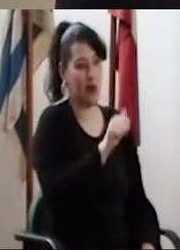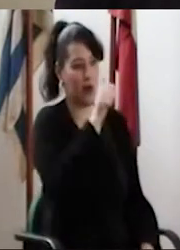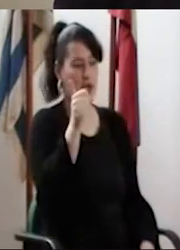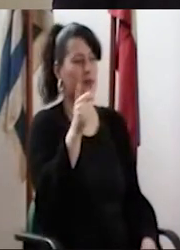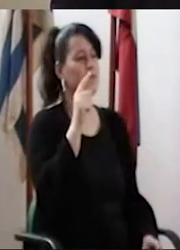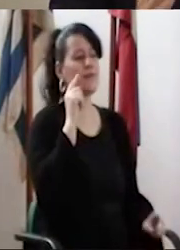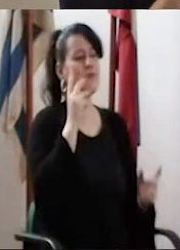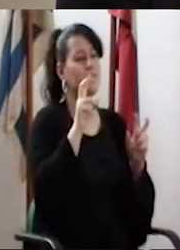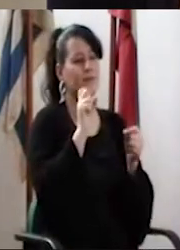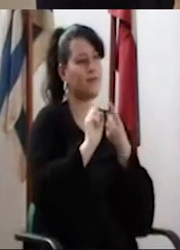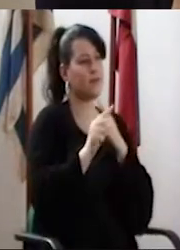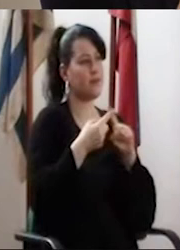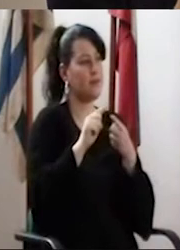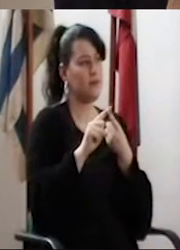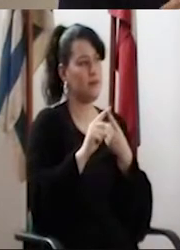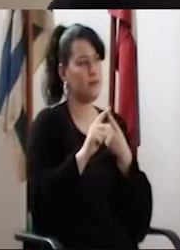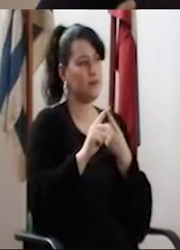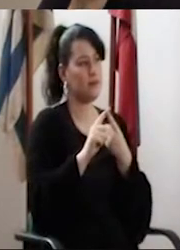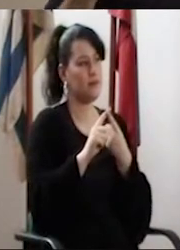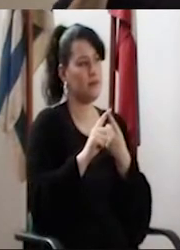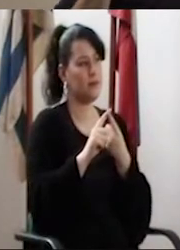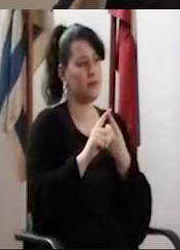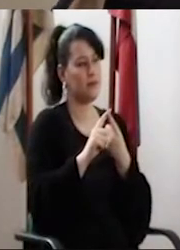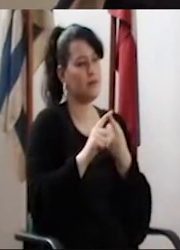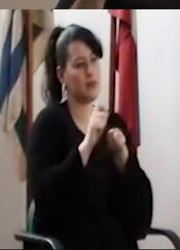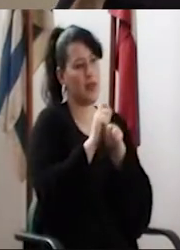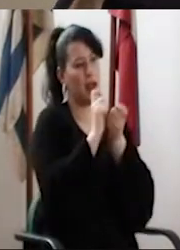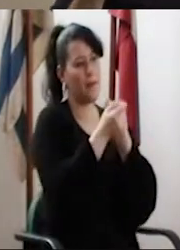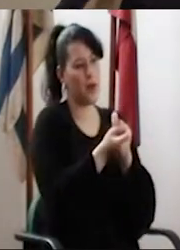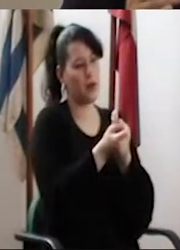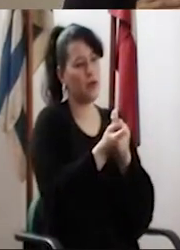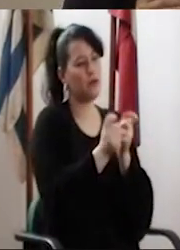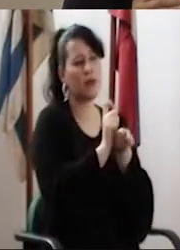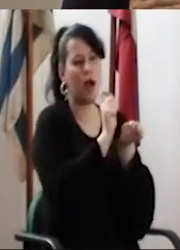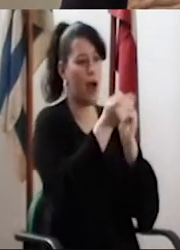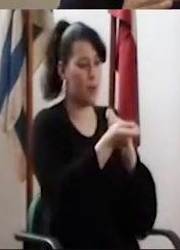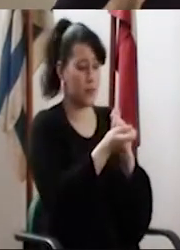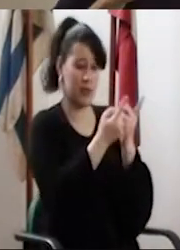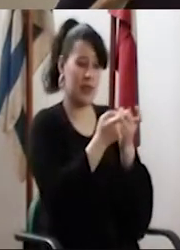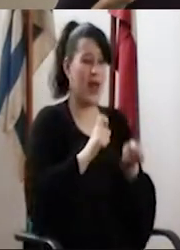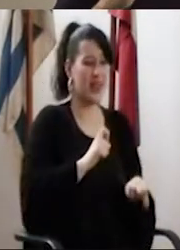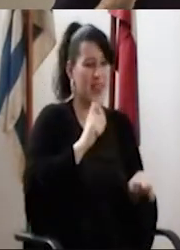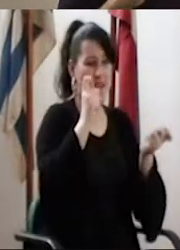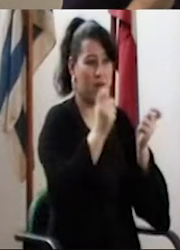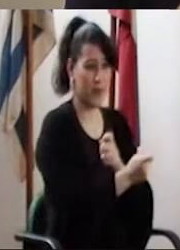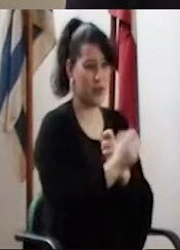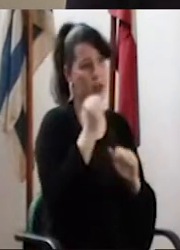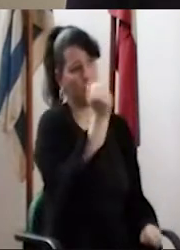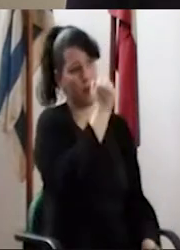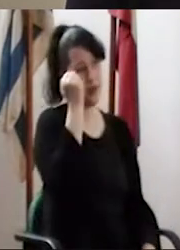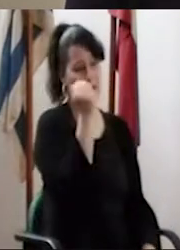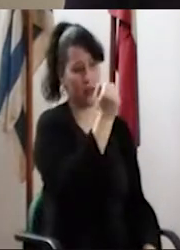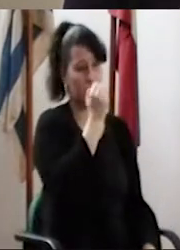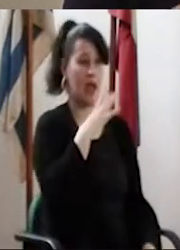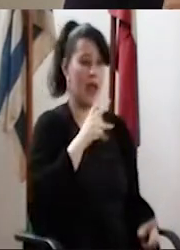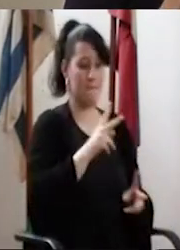ahora se logró esto. Y a lo que voy es que los cambios implican transformaciones